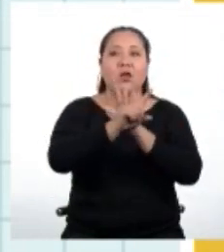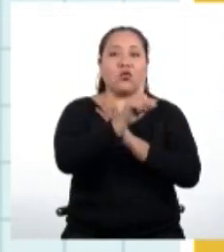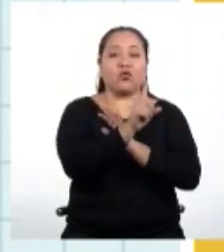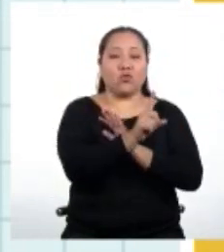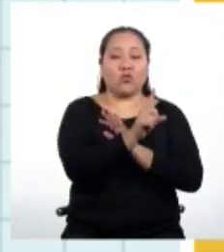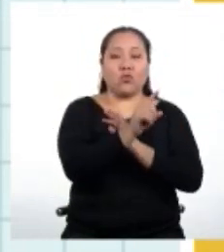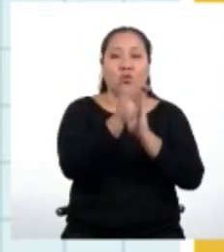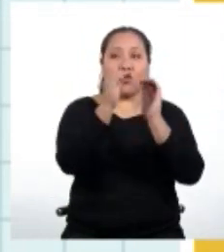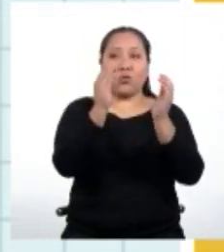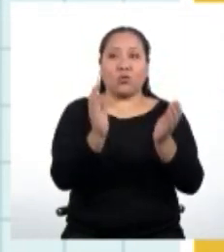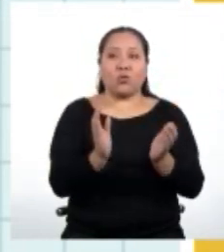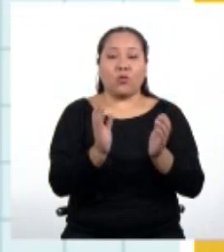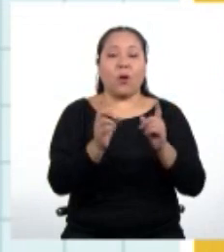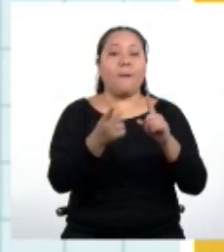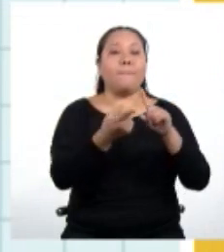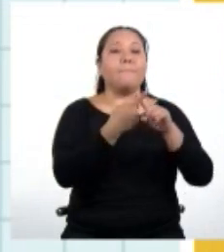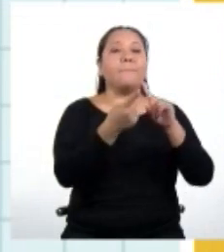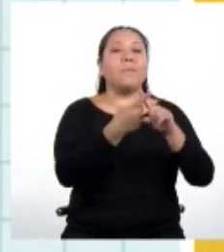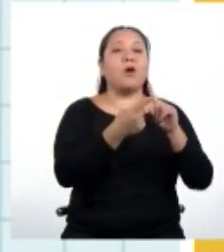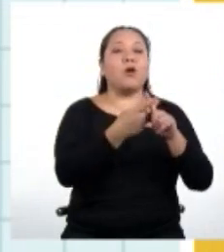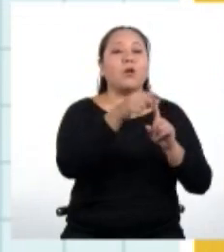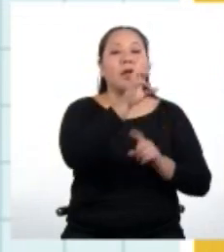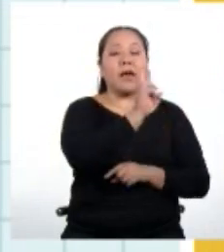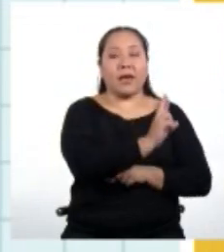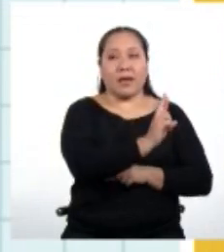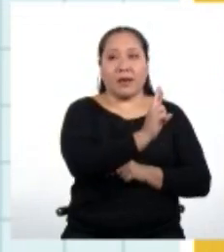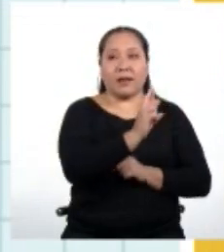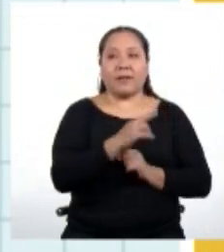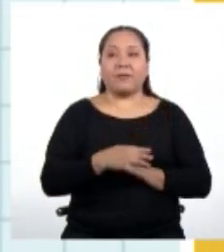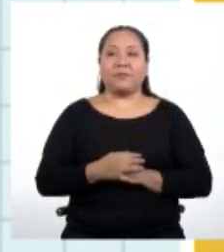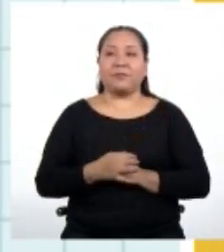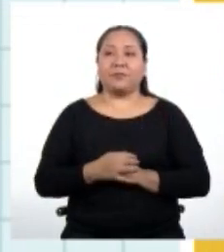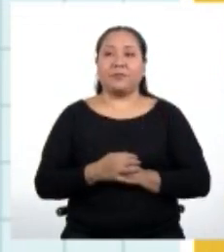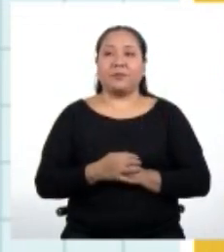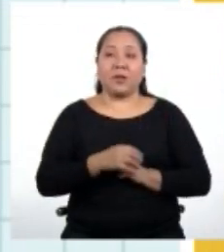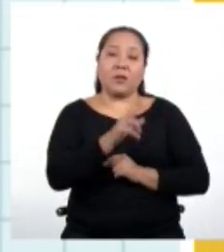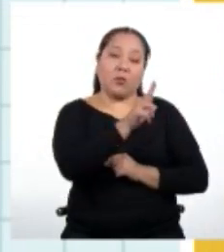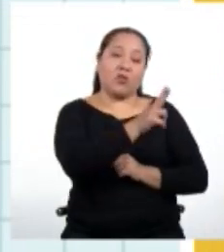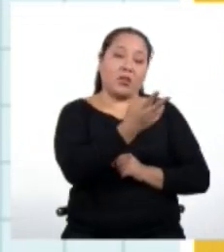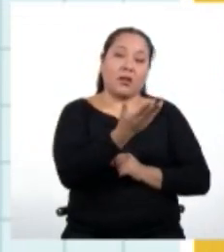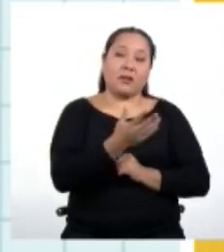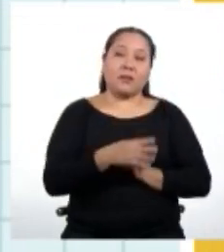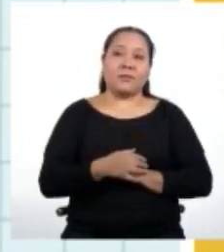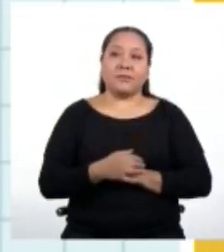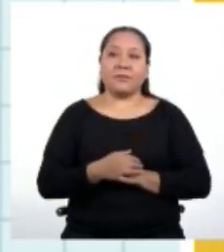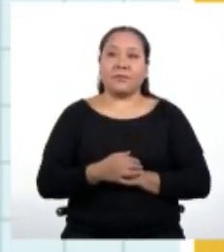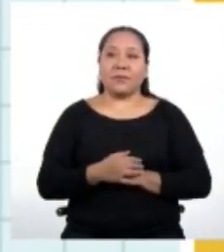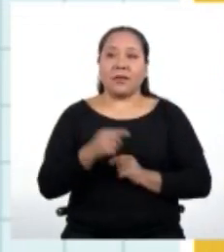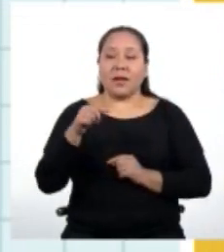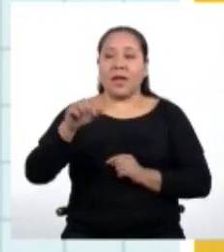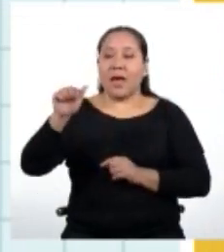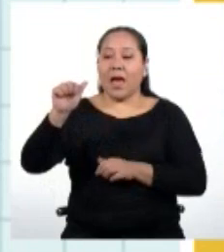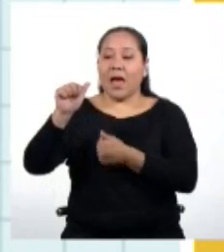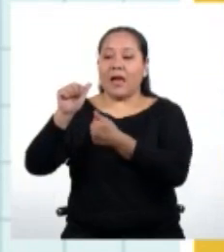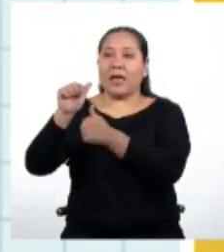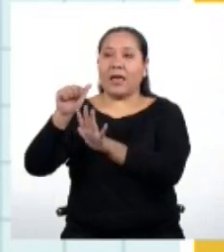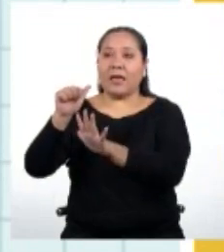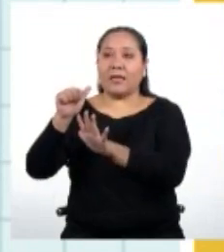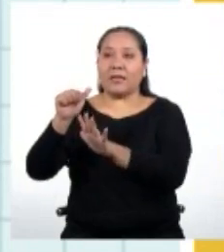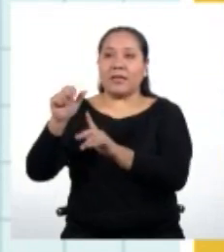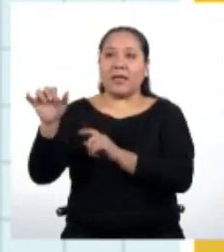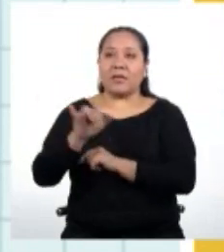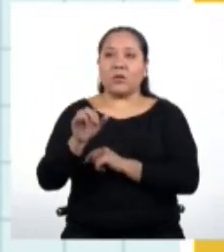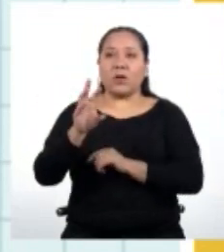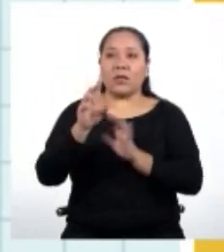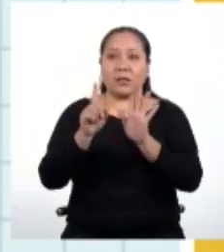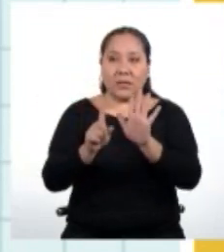que restamos 1 y multiplicamos este último bloque por 3. El término 15 es igual a